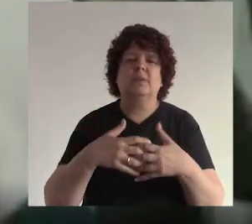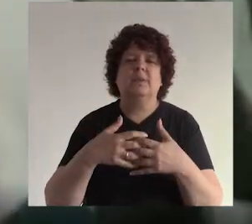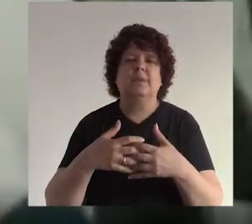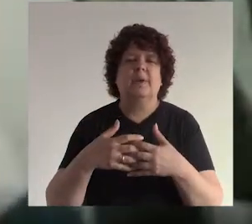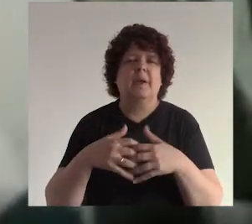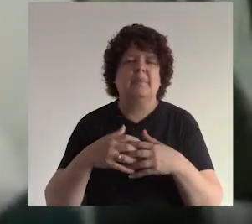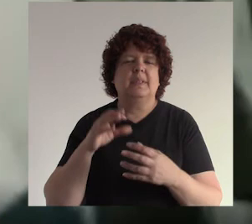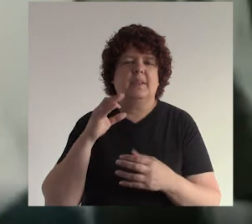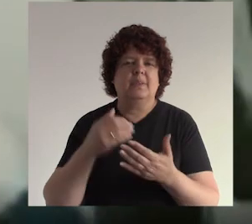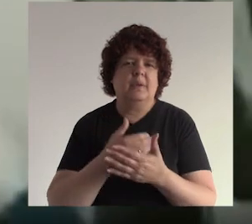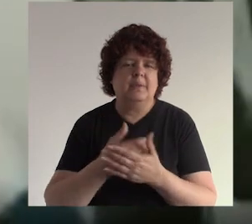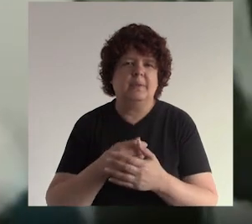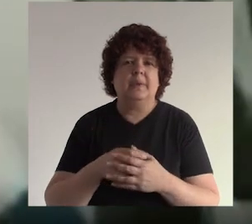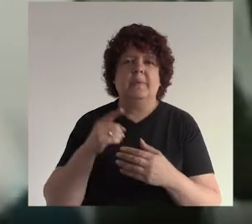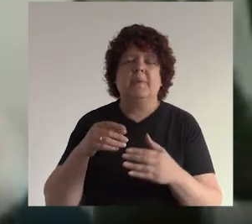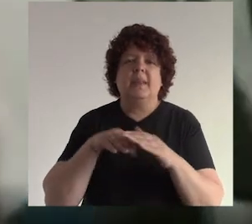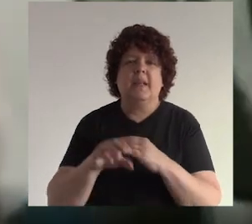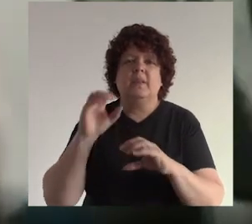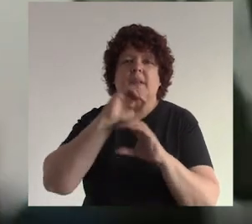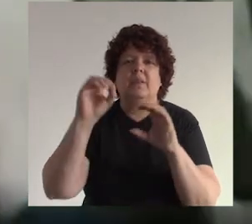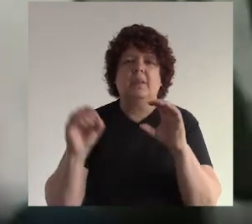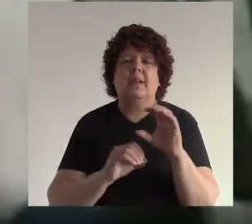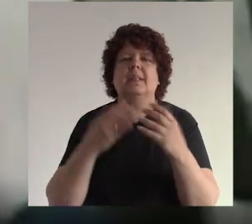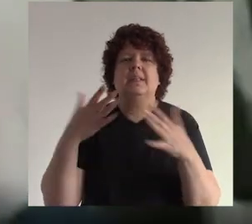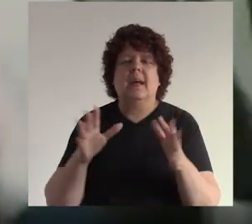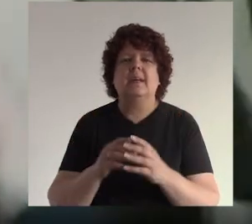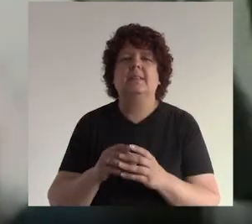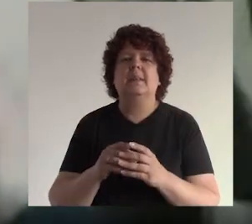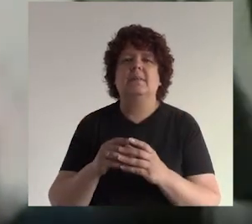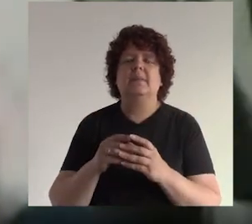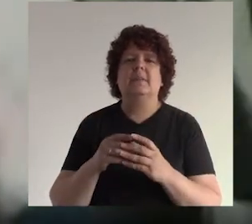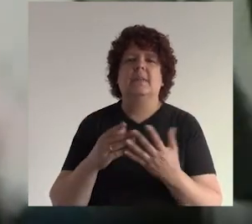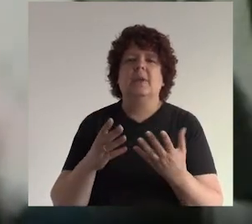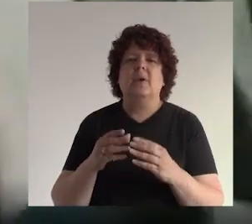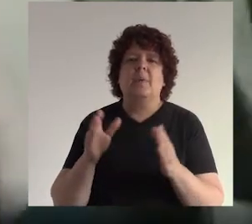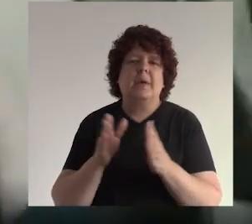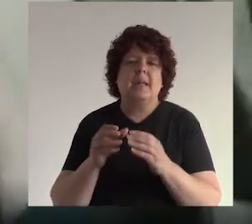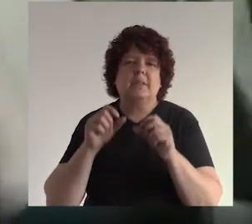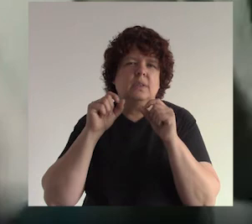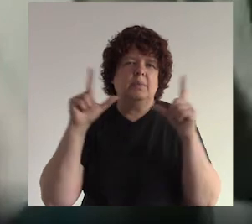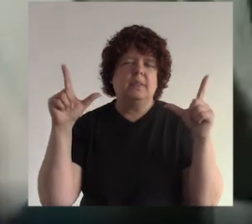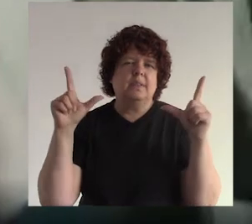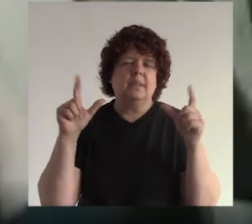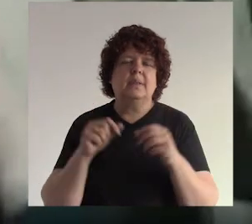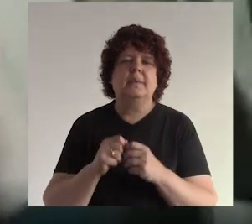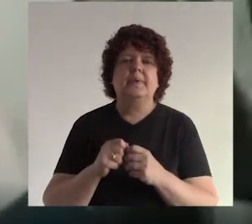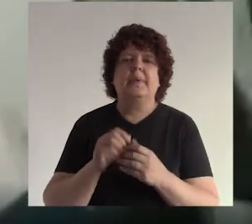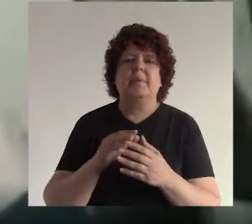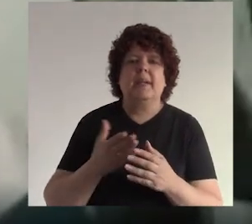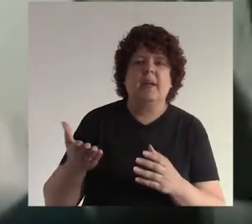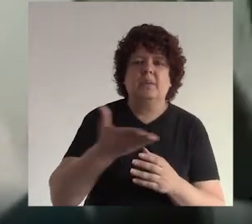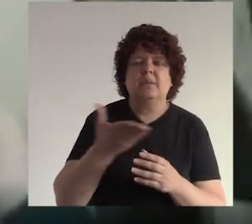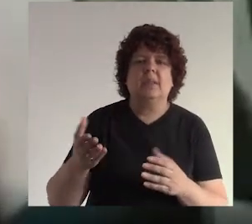emprendedores que yo sé que hay aquí ¿no? y dentro de Conadis también muy pronto ya los estaremos dando una pequeña sorpresa para que